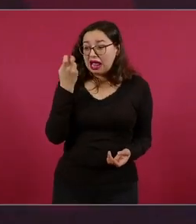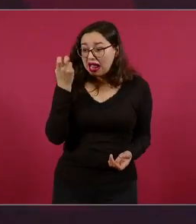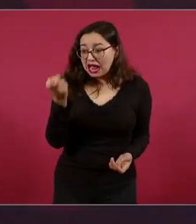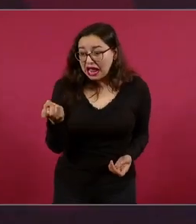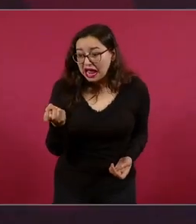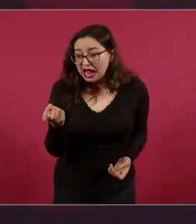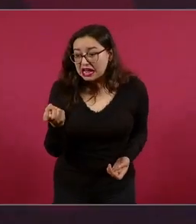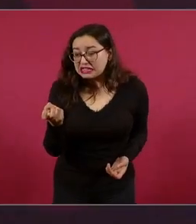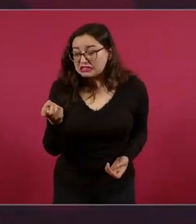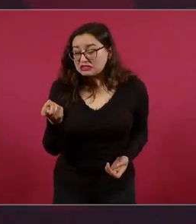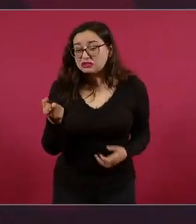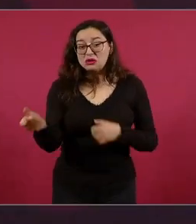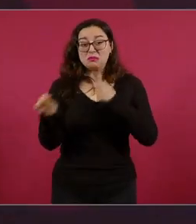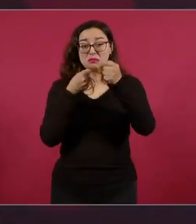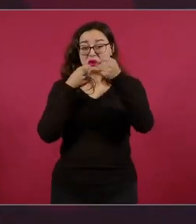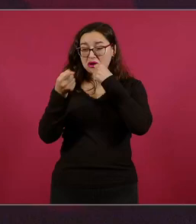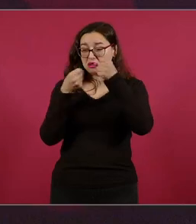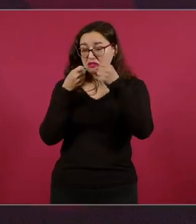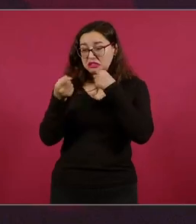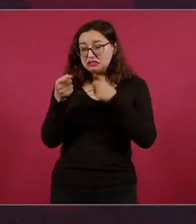pseudo-periodista,